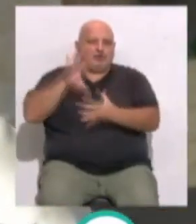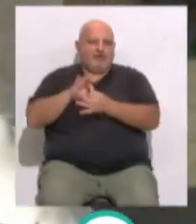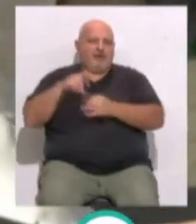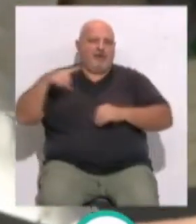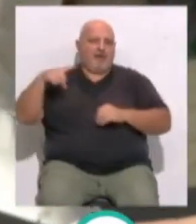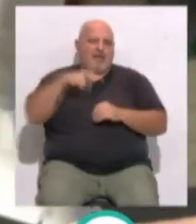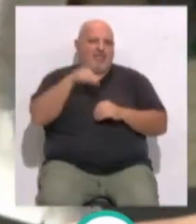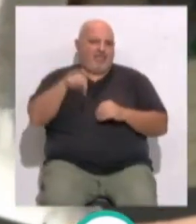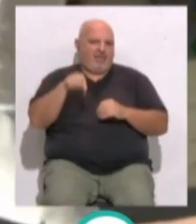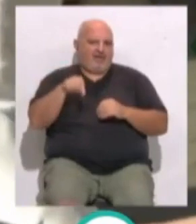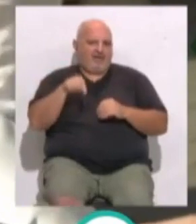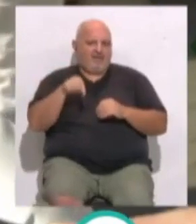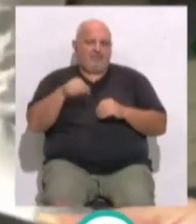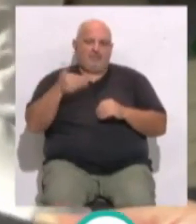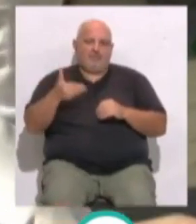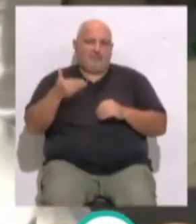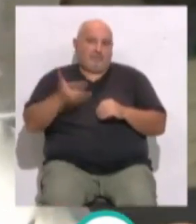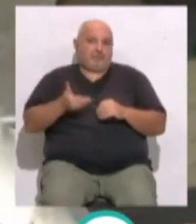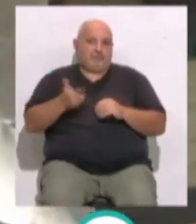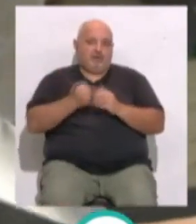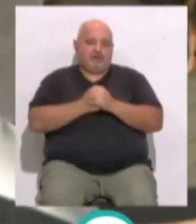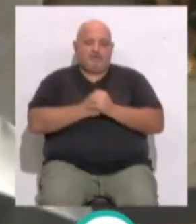sobre esta enfermedad tan importante.